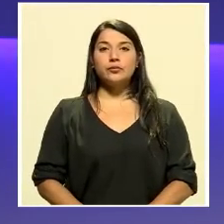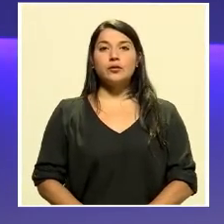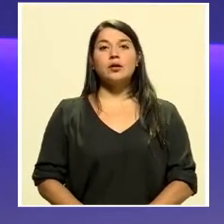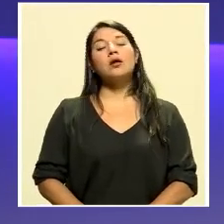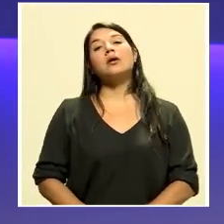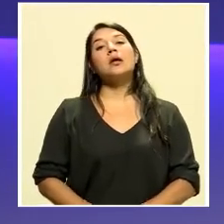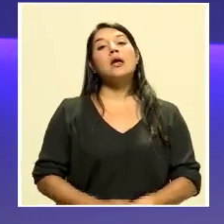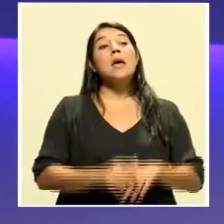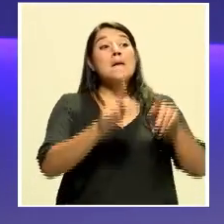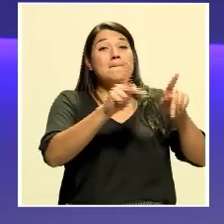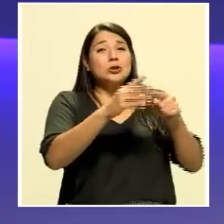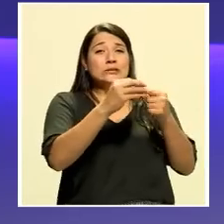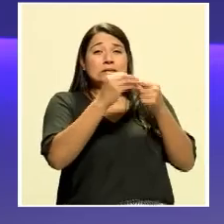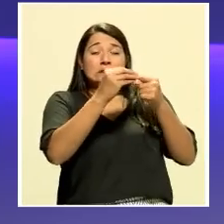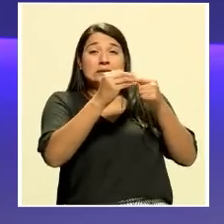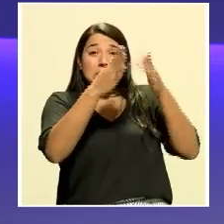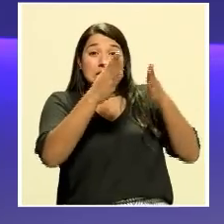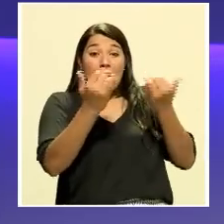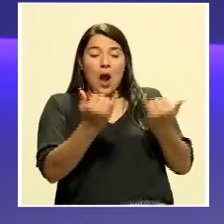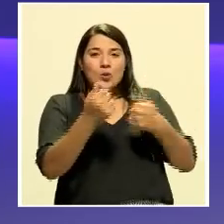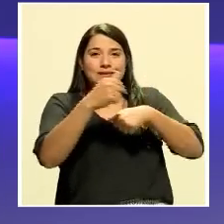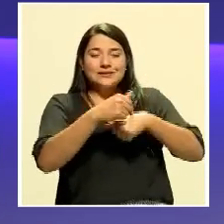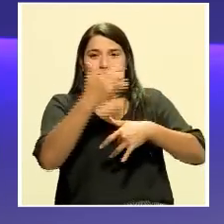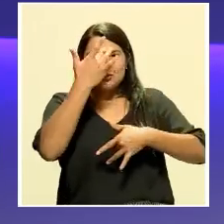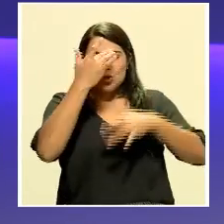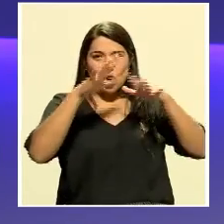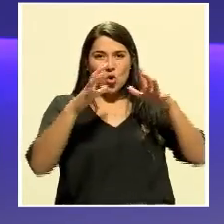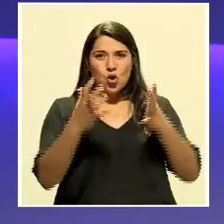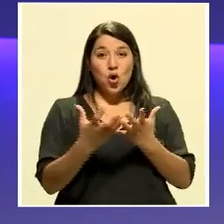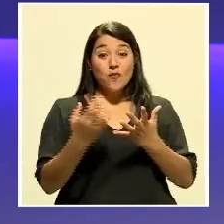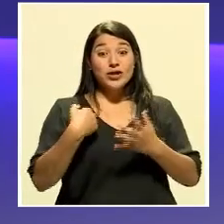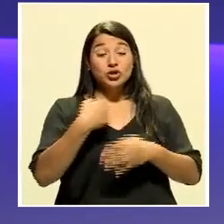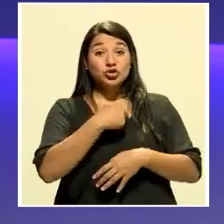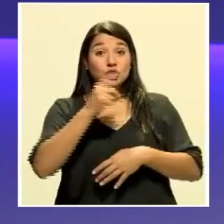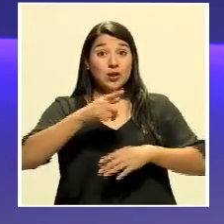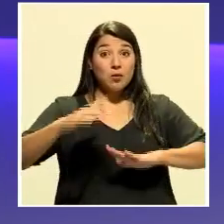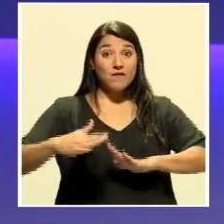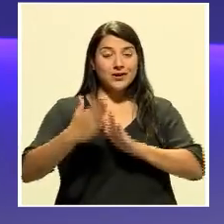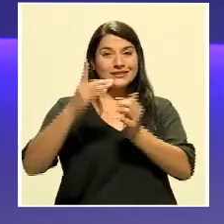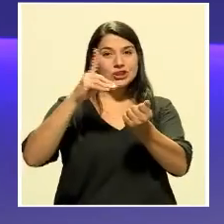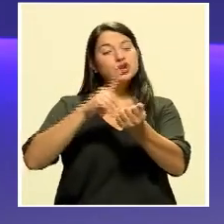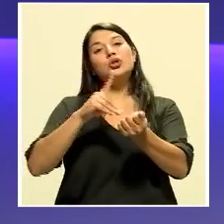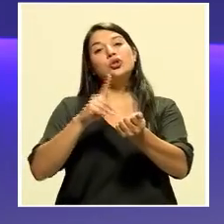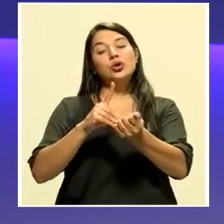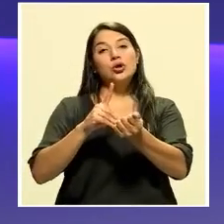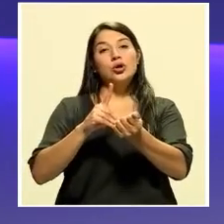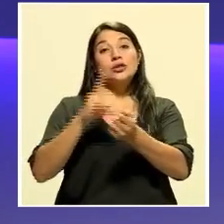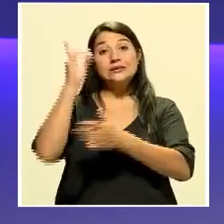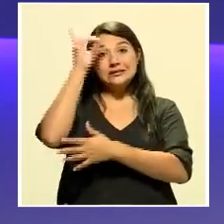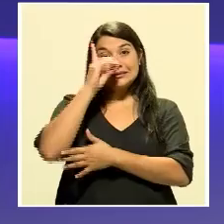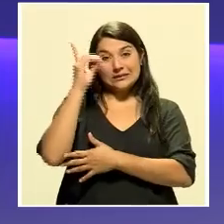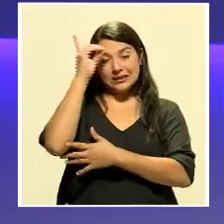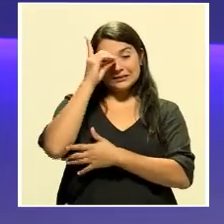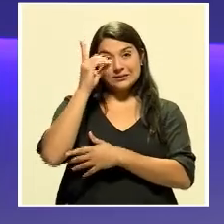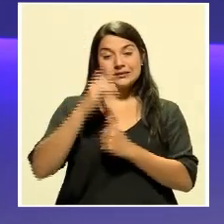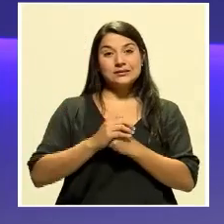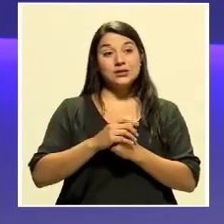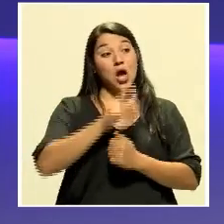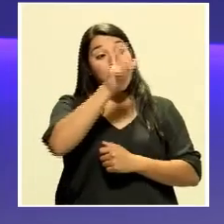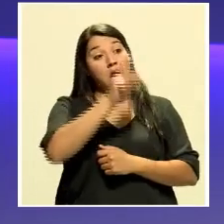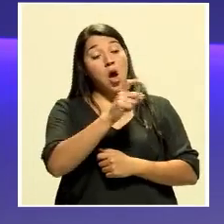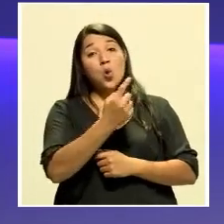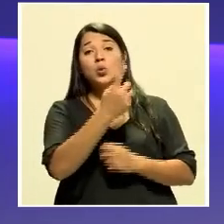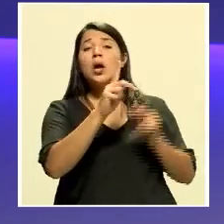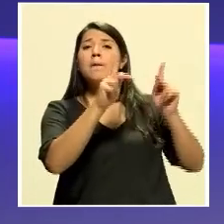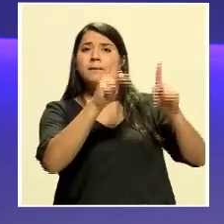Protagonistas de esta época COVID que nos toca vivir, el doctor Salas. Un personaje